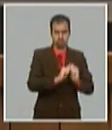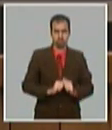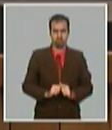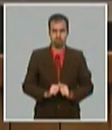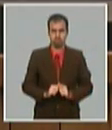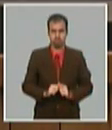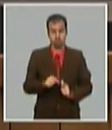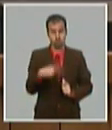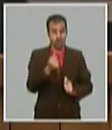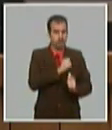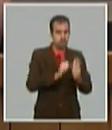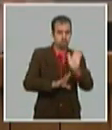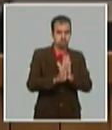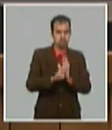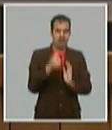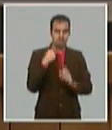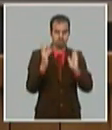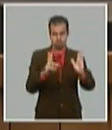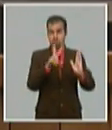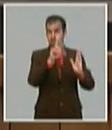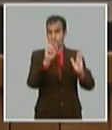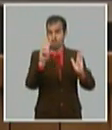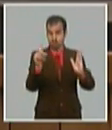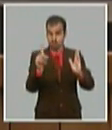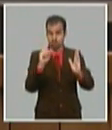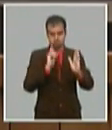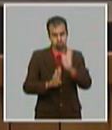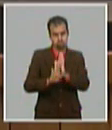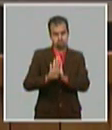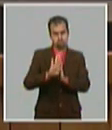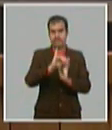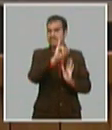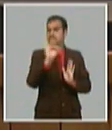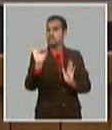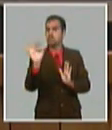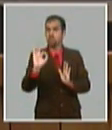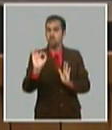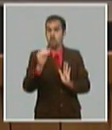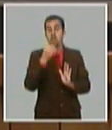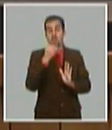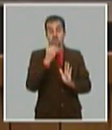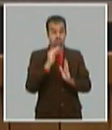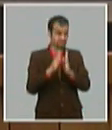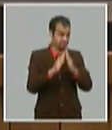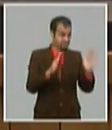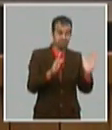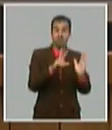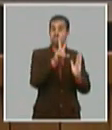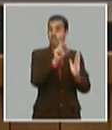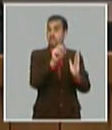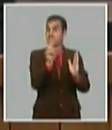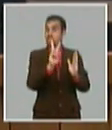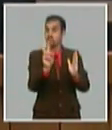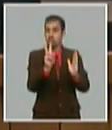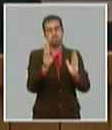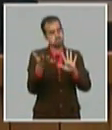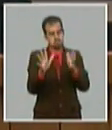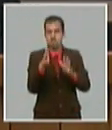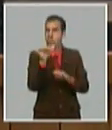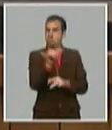creciendo en el 2021 entre un 6 y un 7 y bueno proyectaremos el crecimiento del 2022 más o menos también en ese entorno